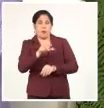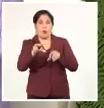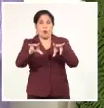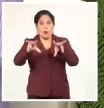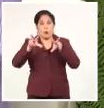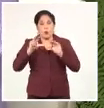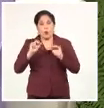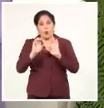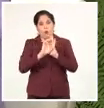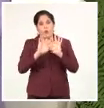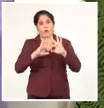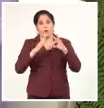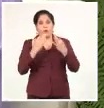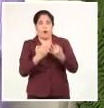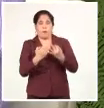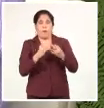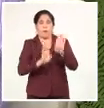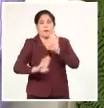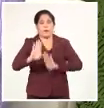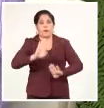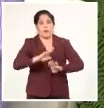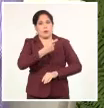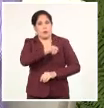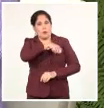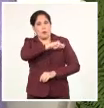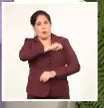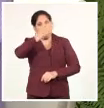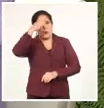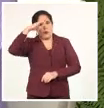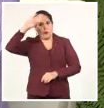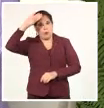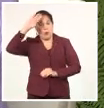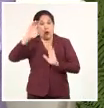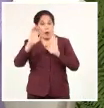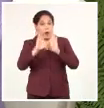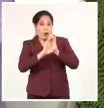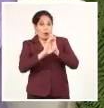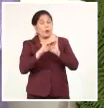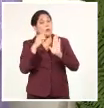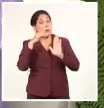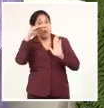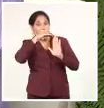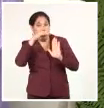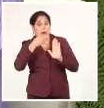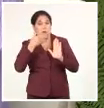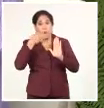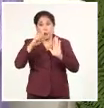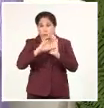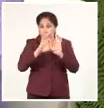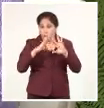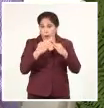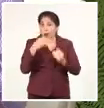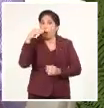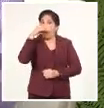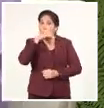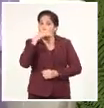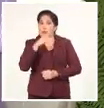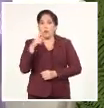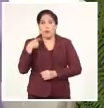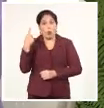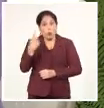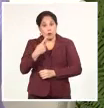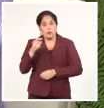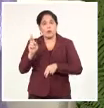ejercicio democrático, un código de las familias, que creemos que es un código avanzado, moderno, que lo sometimos por la